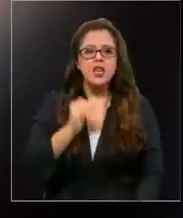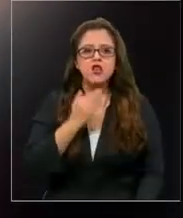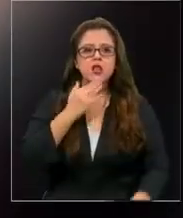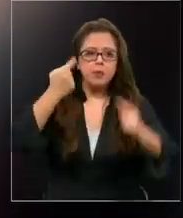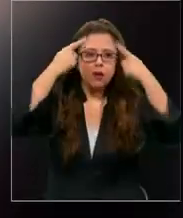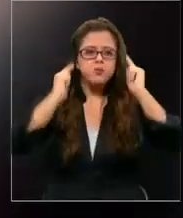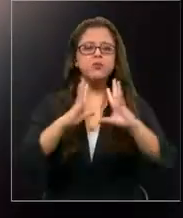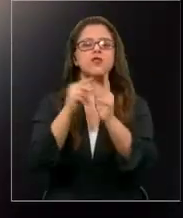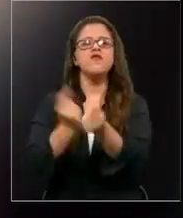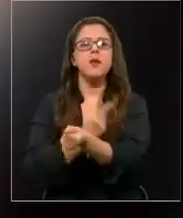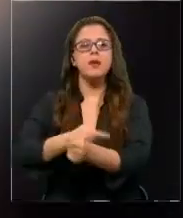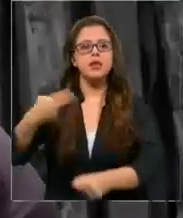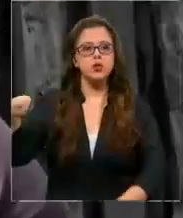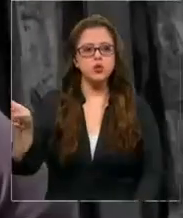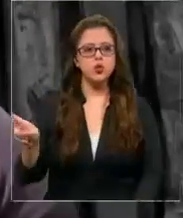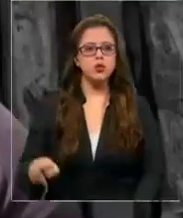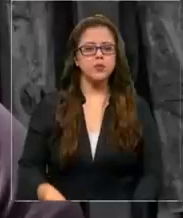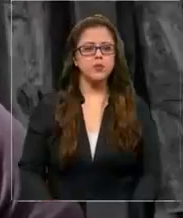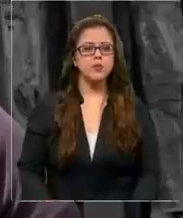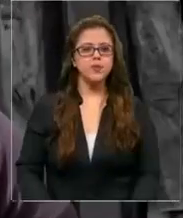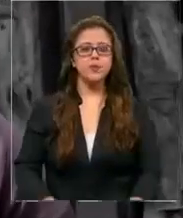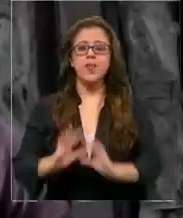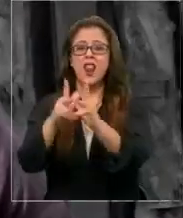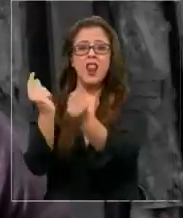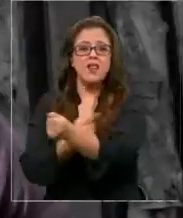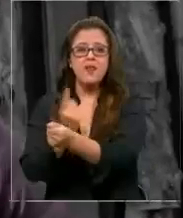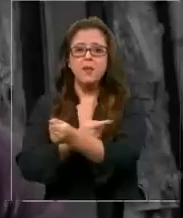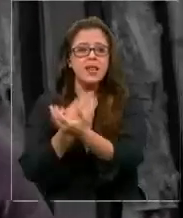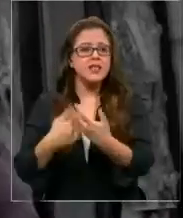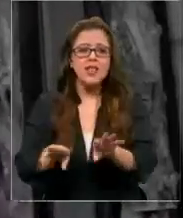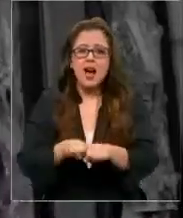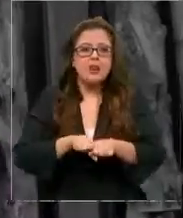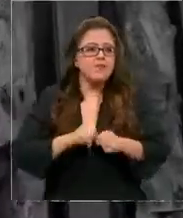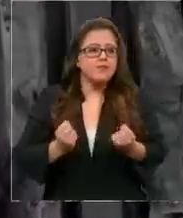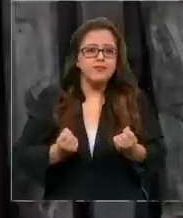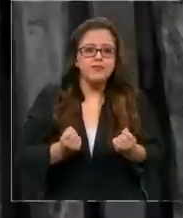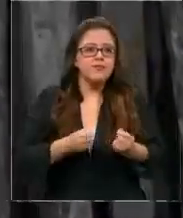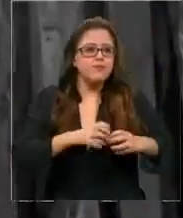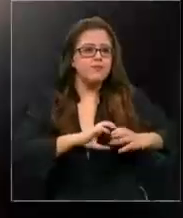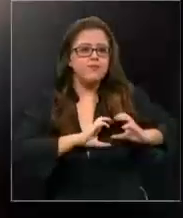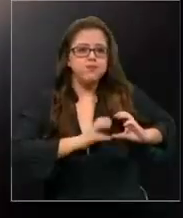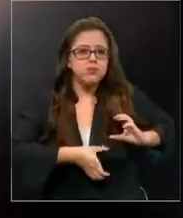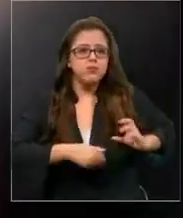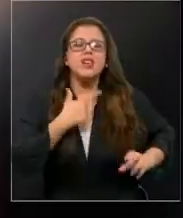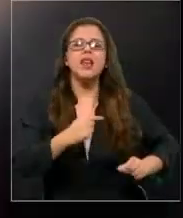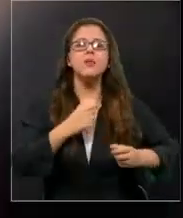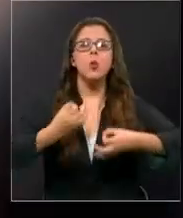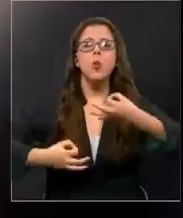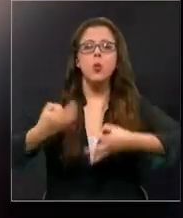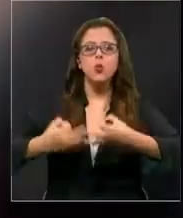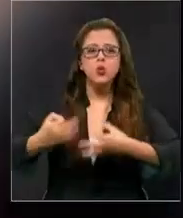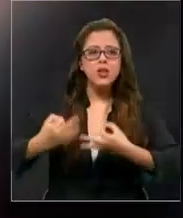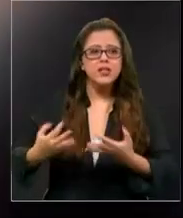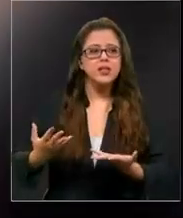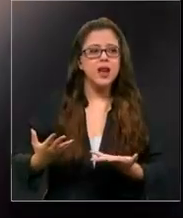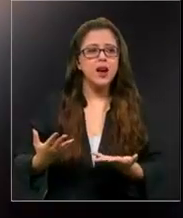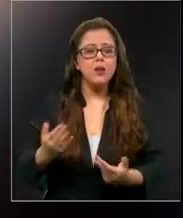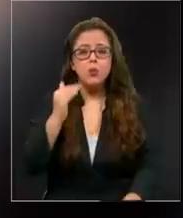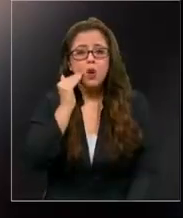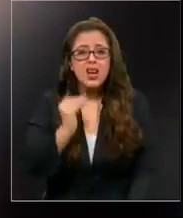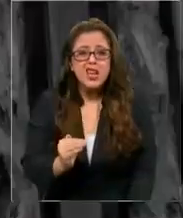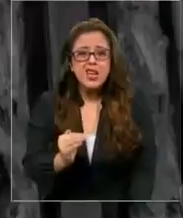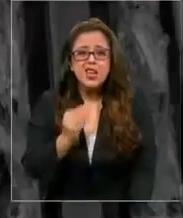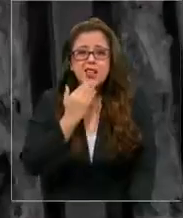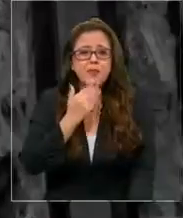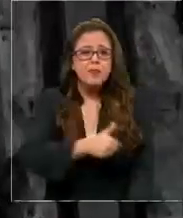lesiones a familiares del menor. La familia está destrozada y queremos justicia, justicia por Milancito, justicia